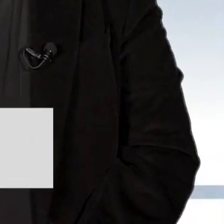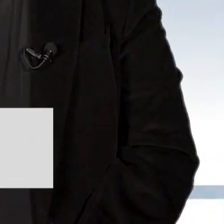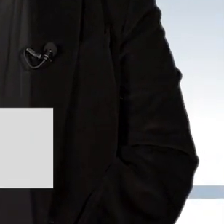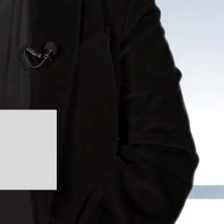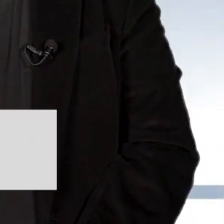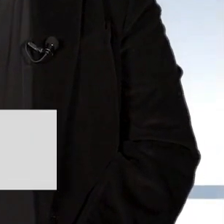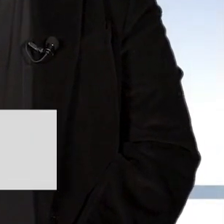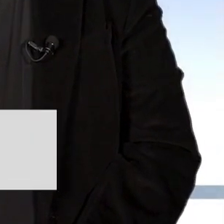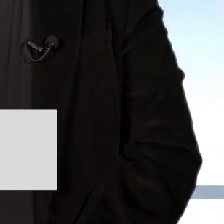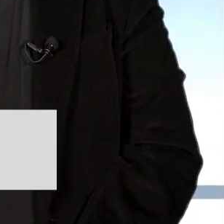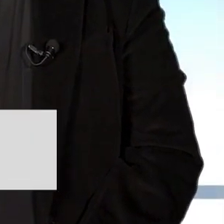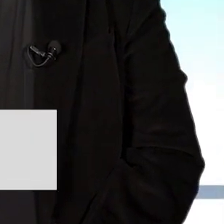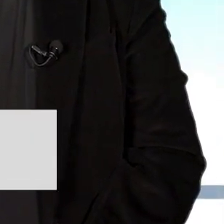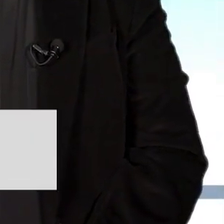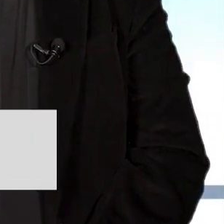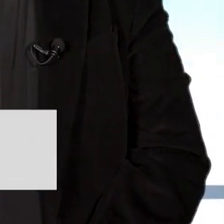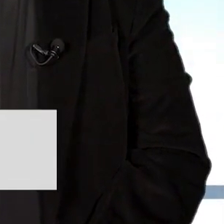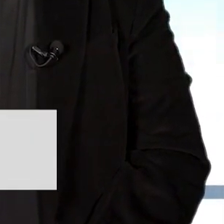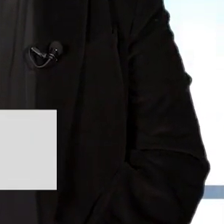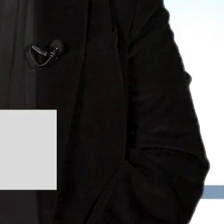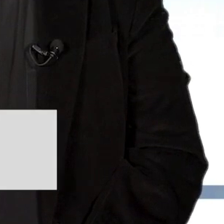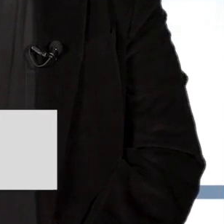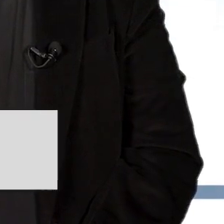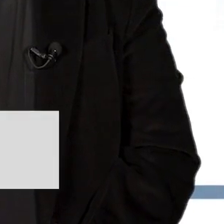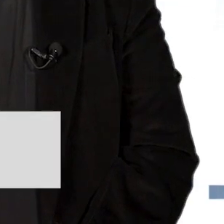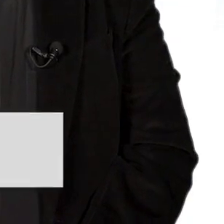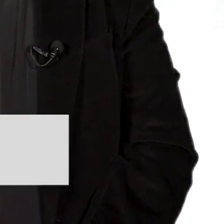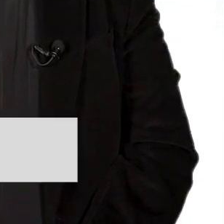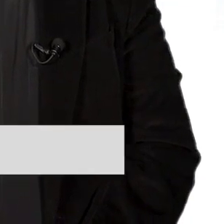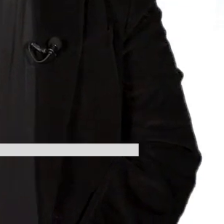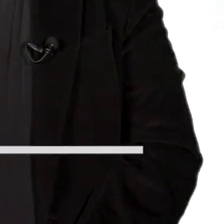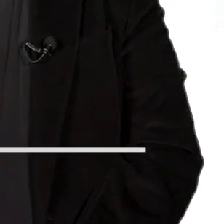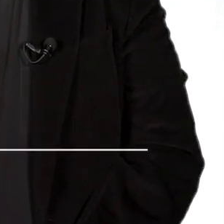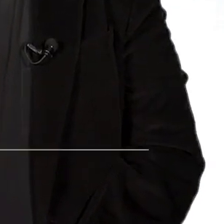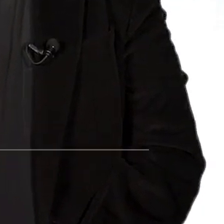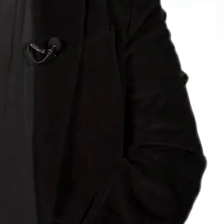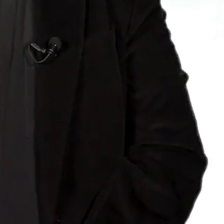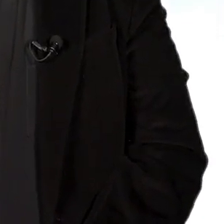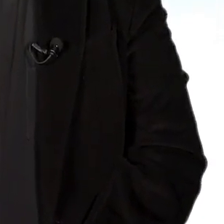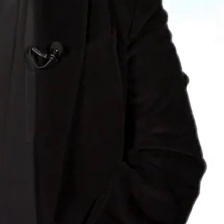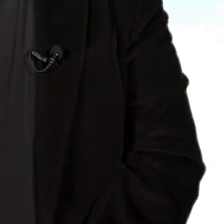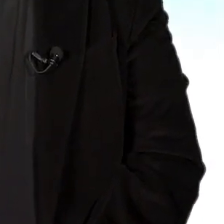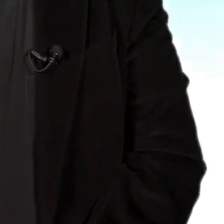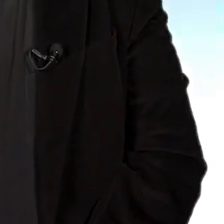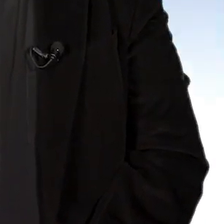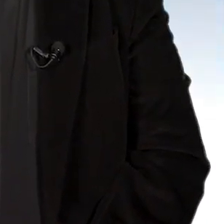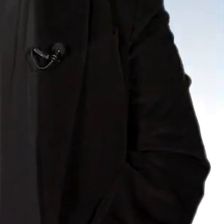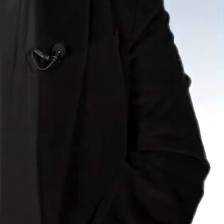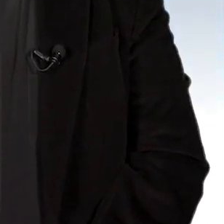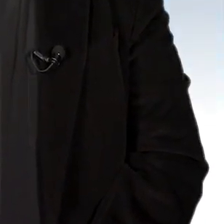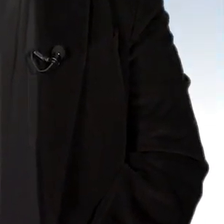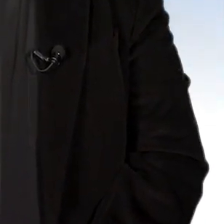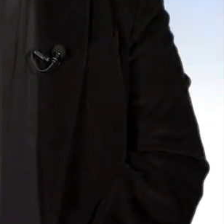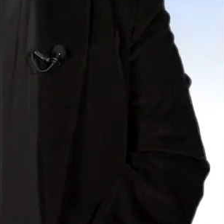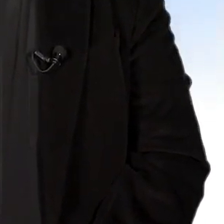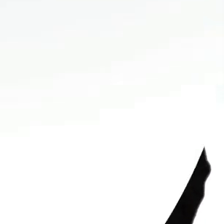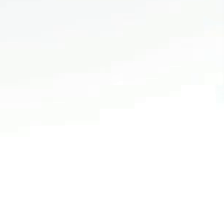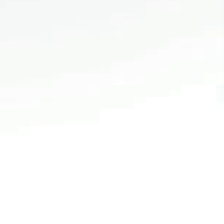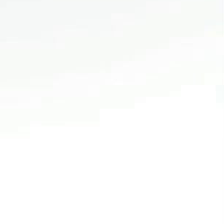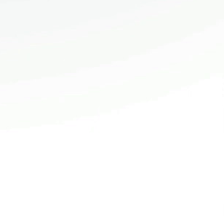a usted adulto mayor para que usted pueda vivir mejor obtener un crédito por un emprendimiento y mejoras en su calidad de vida